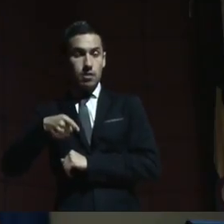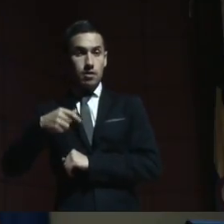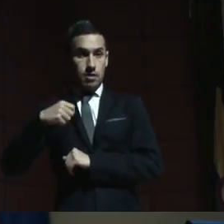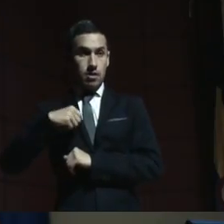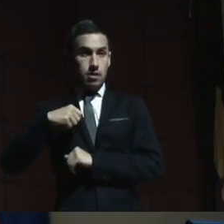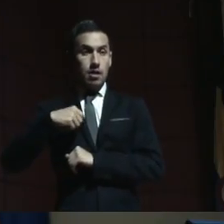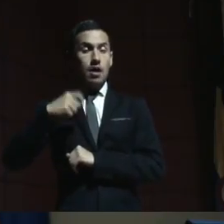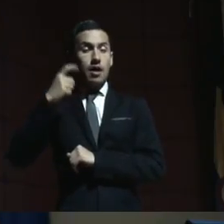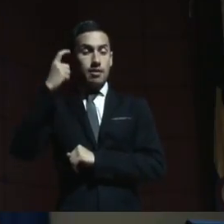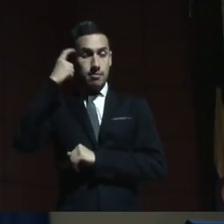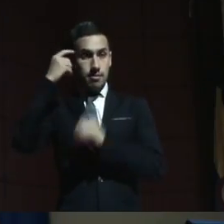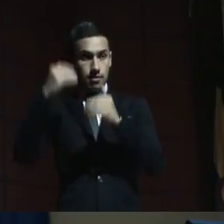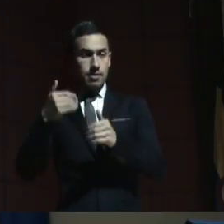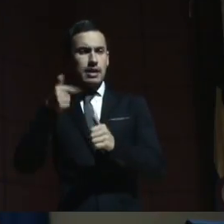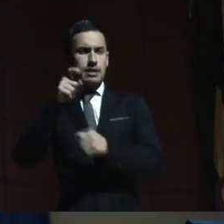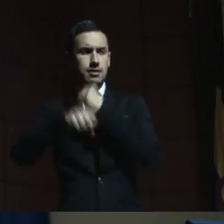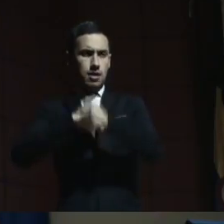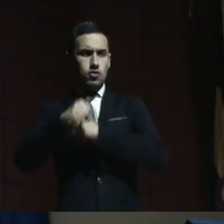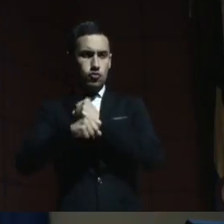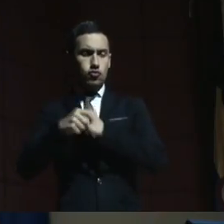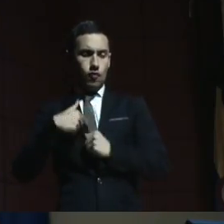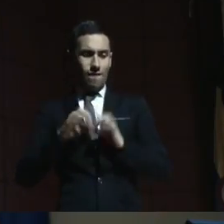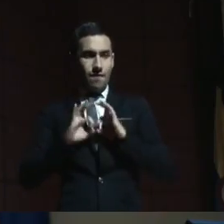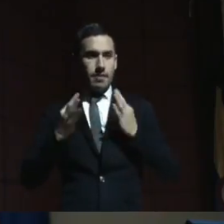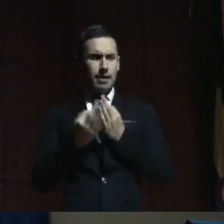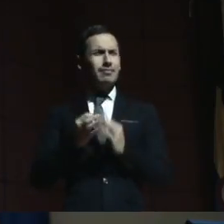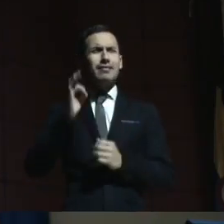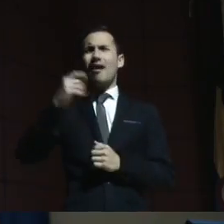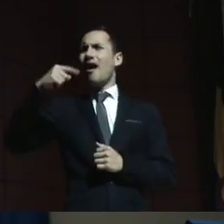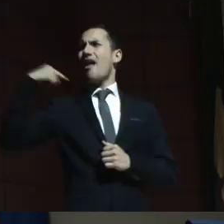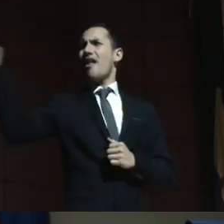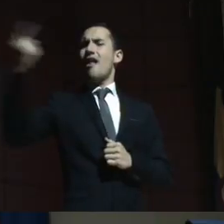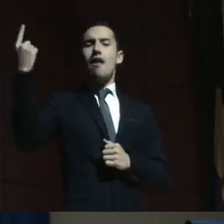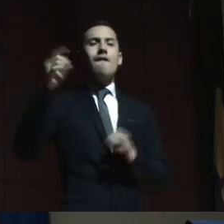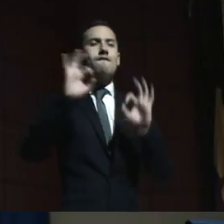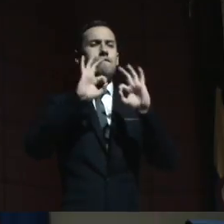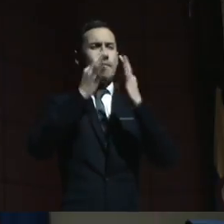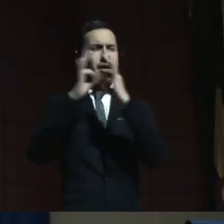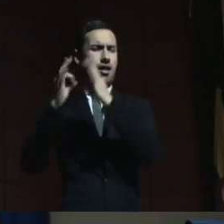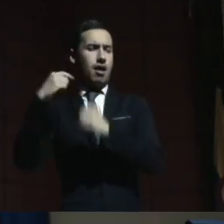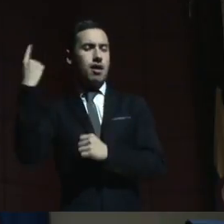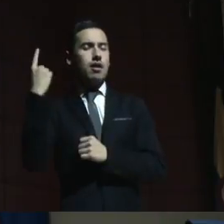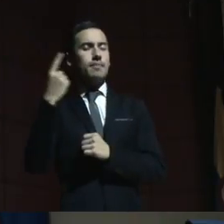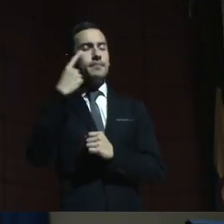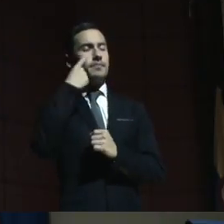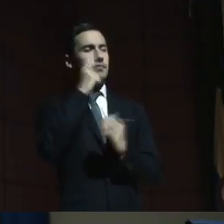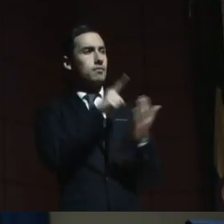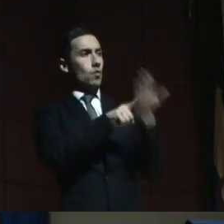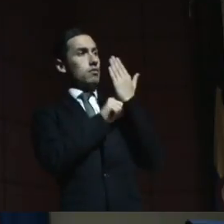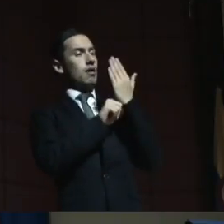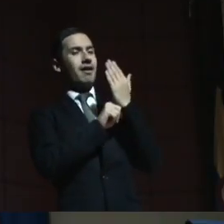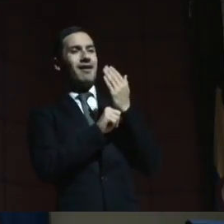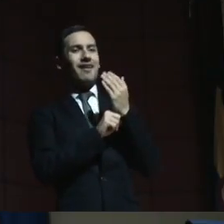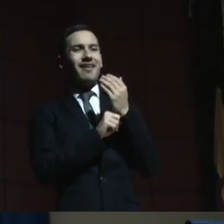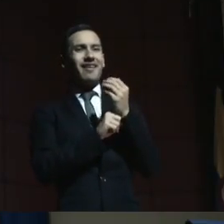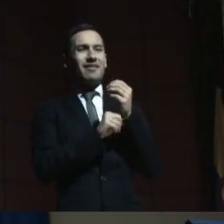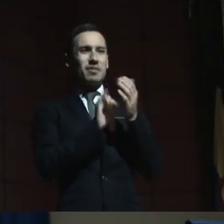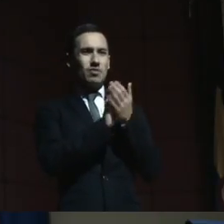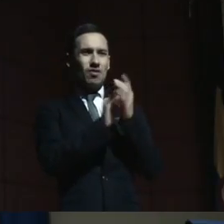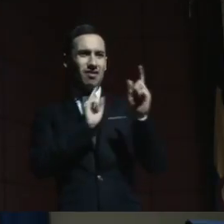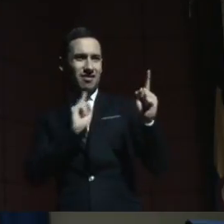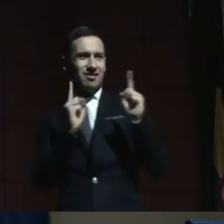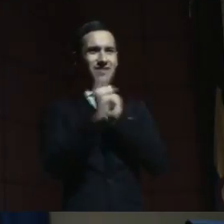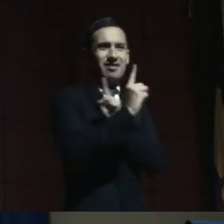con discapacidad intelectual, y a las familias siempre nos han mostrado la interdicción como una medida de